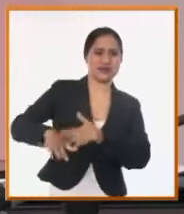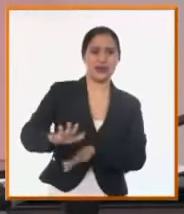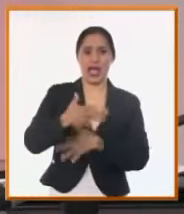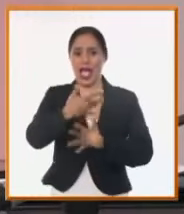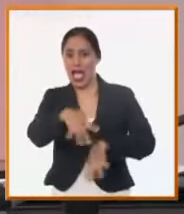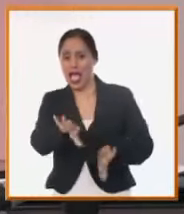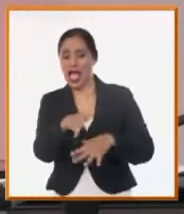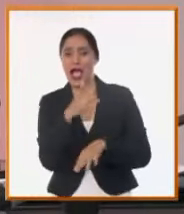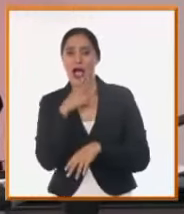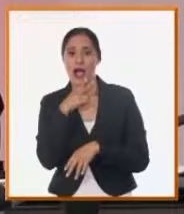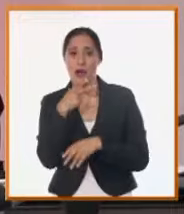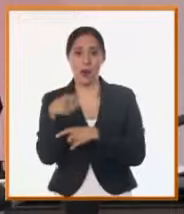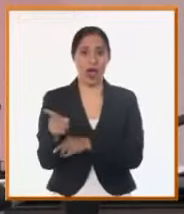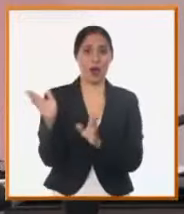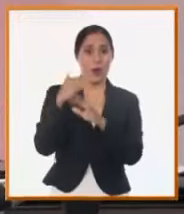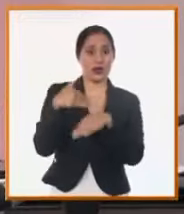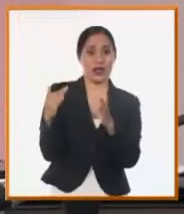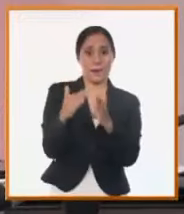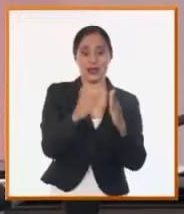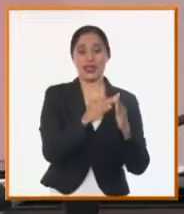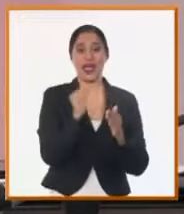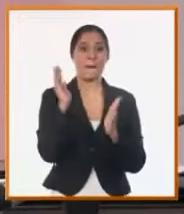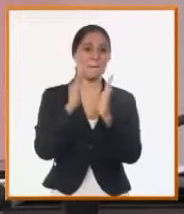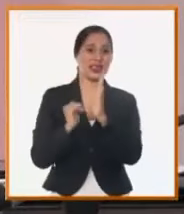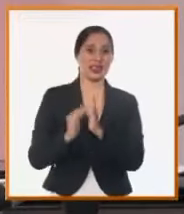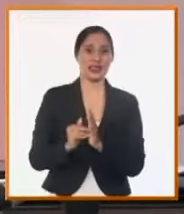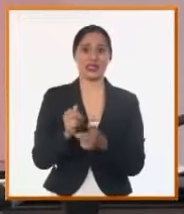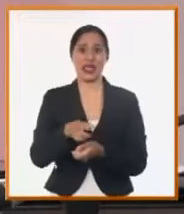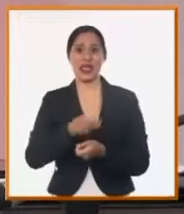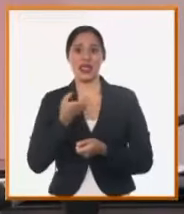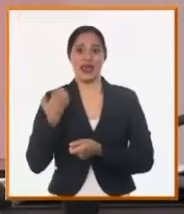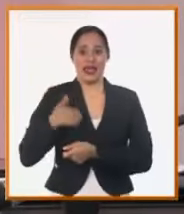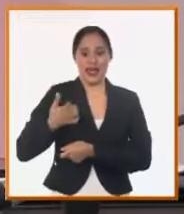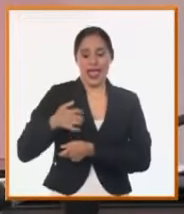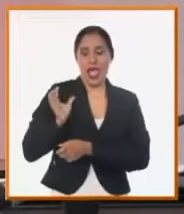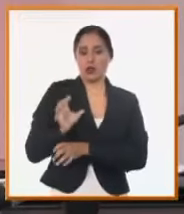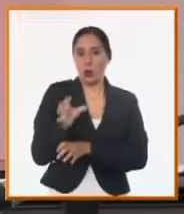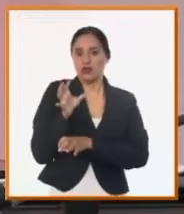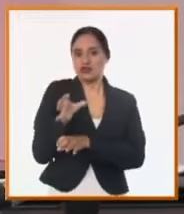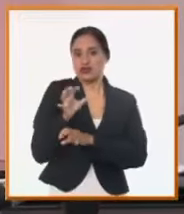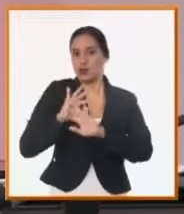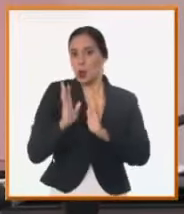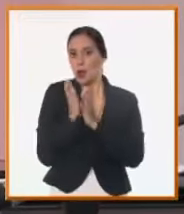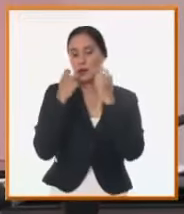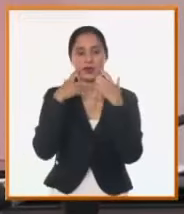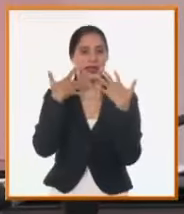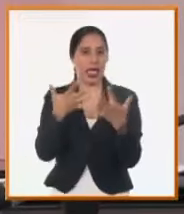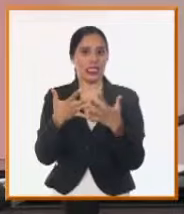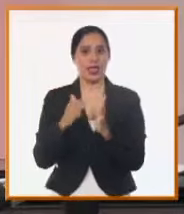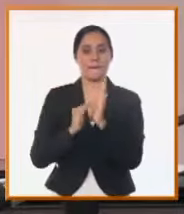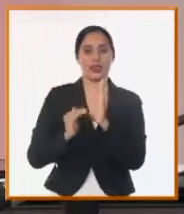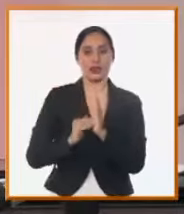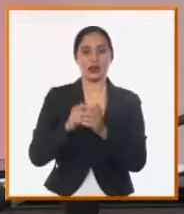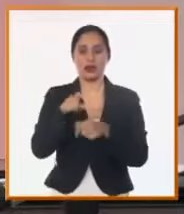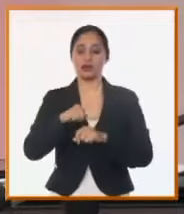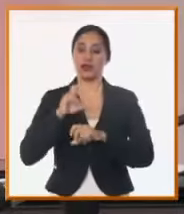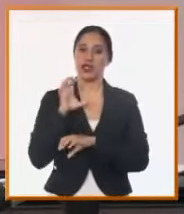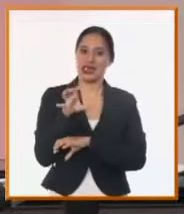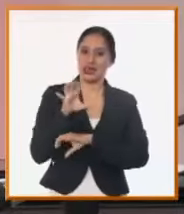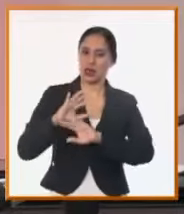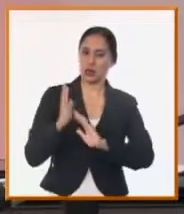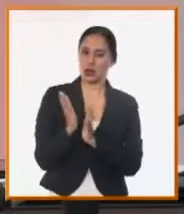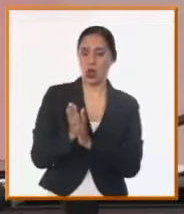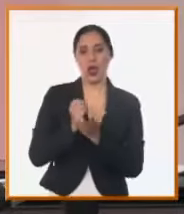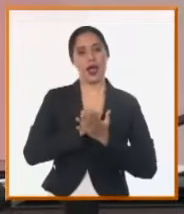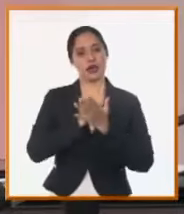que no llega el agua ni una vez al mes y no se mejora. Las quejas están en todos lados. Entonces, ¿para qué sirve el desarrollo local? Se pregunta con el aporte que hay del turismo